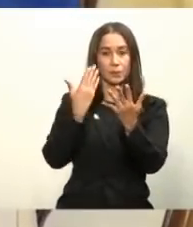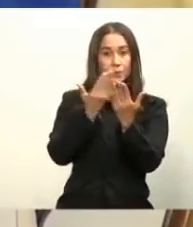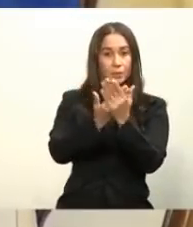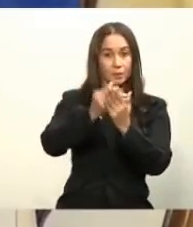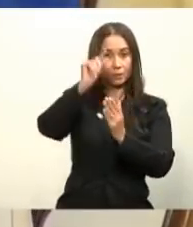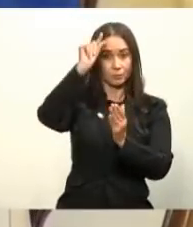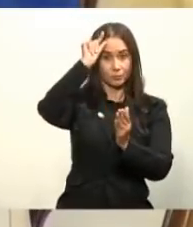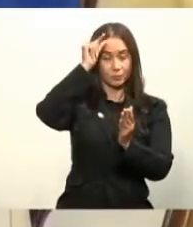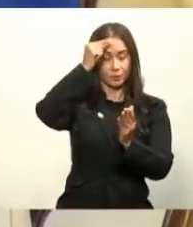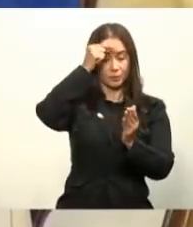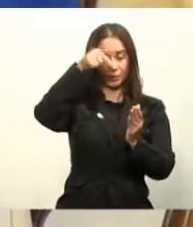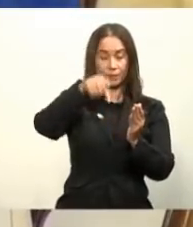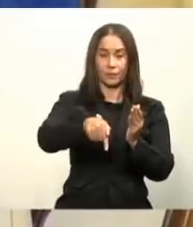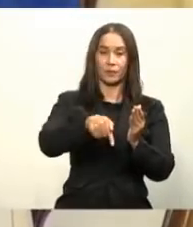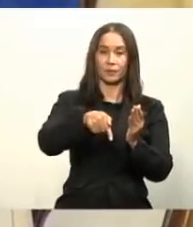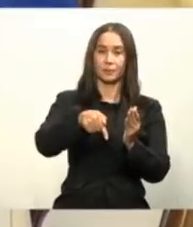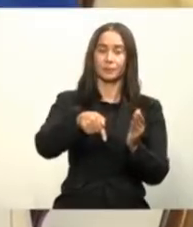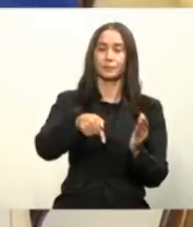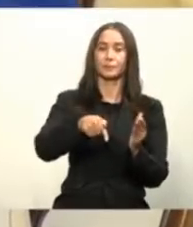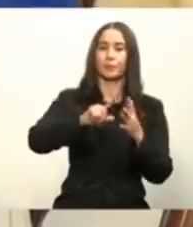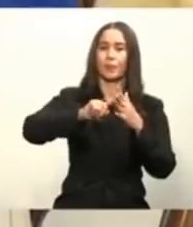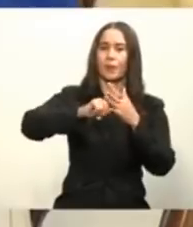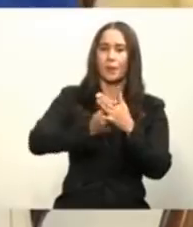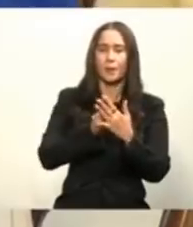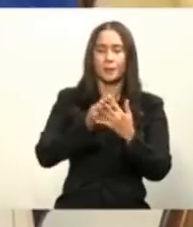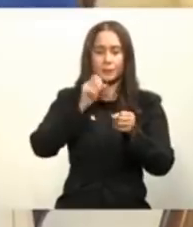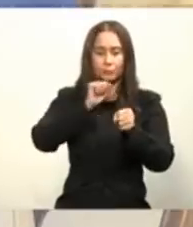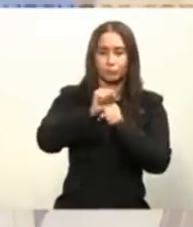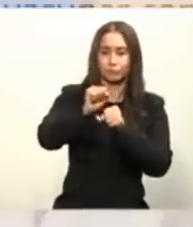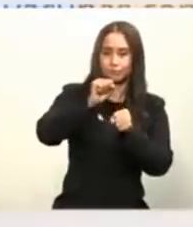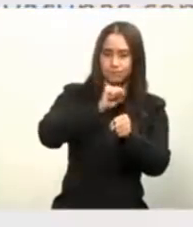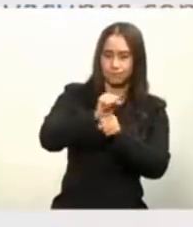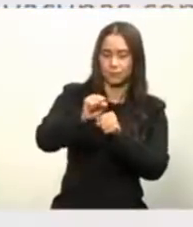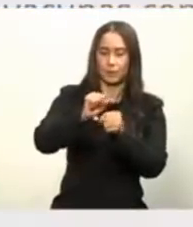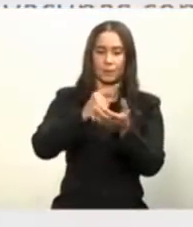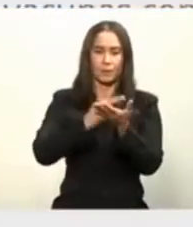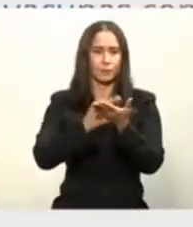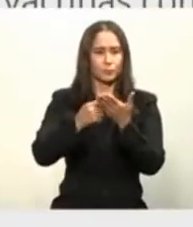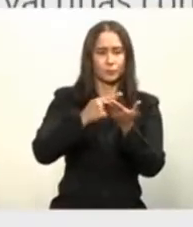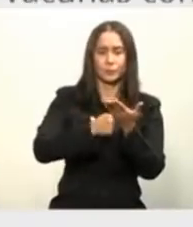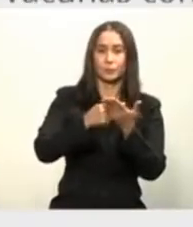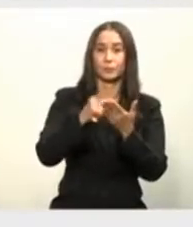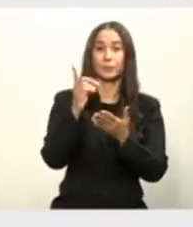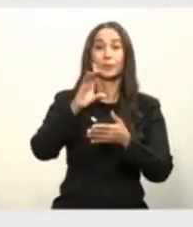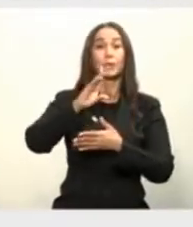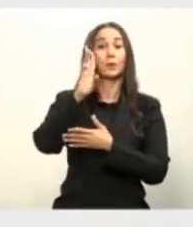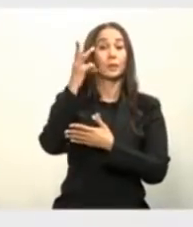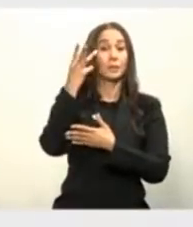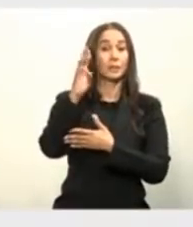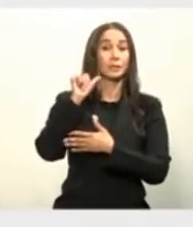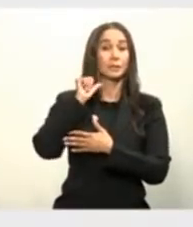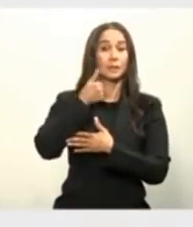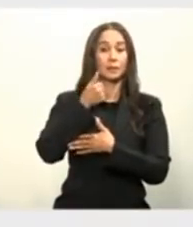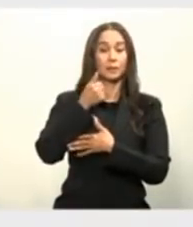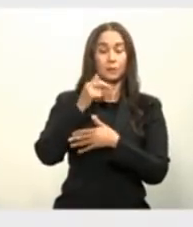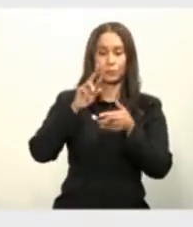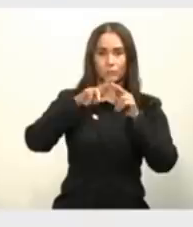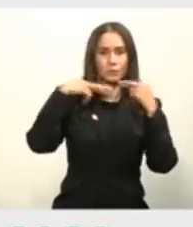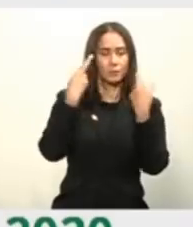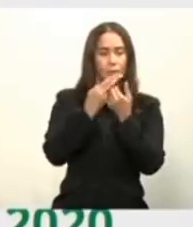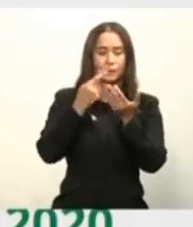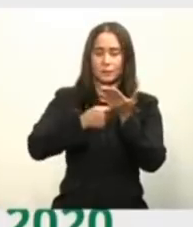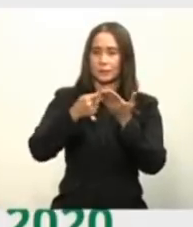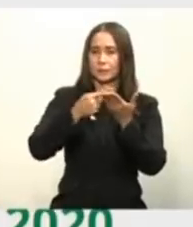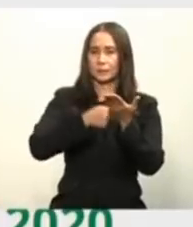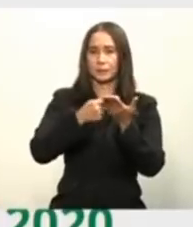el gobierno, pues empezamos a trabajar el mismo día 16 de agosto para que todos juntos,